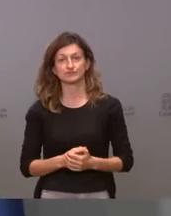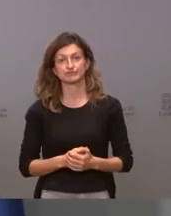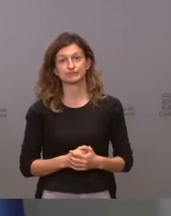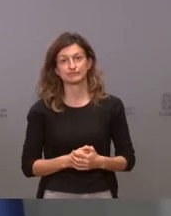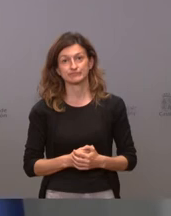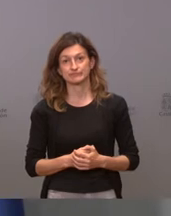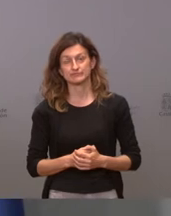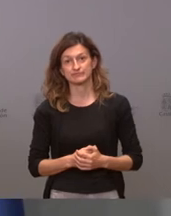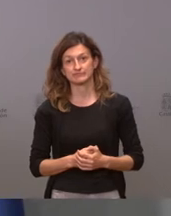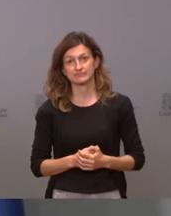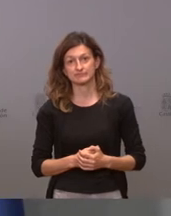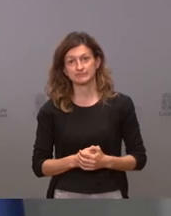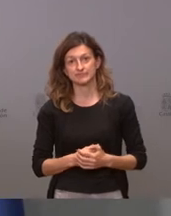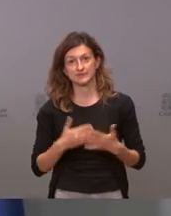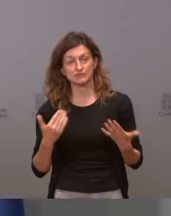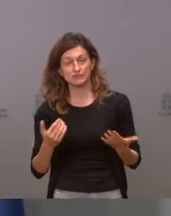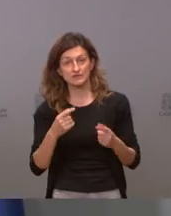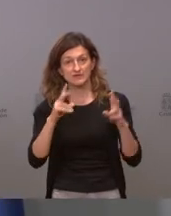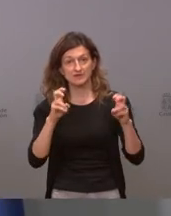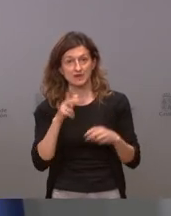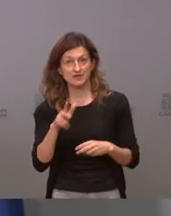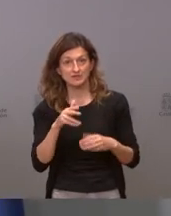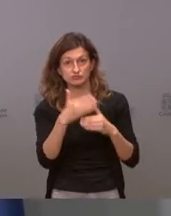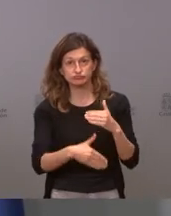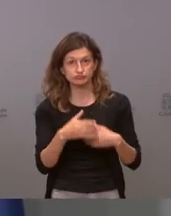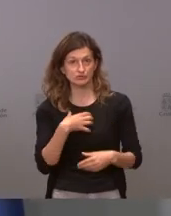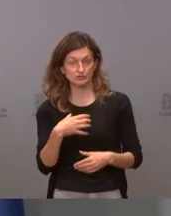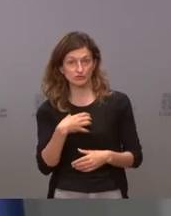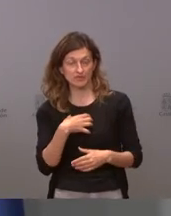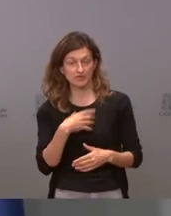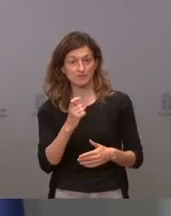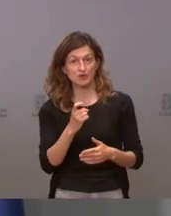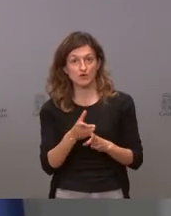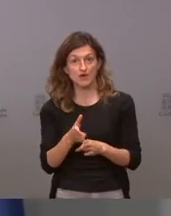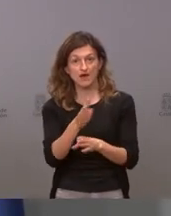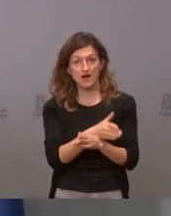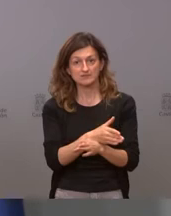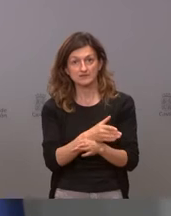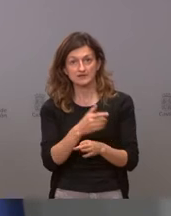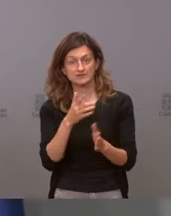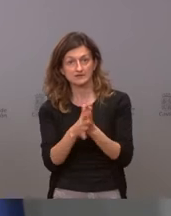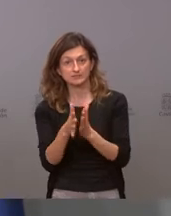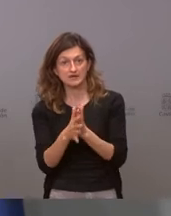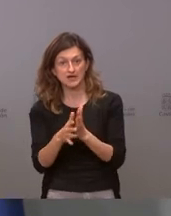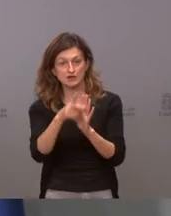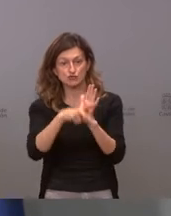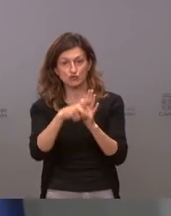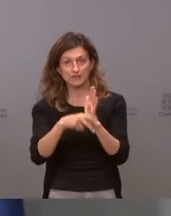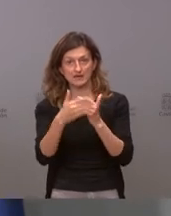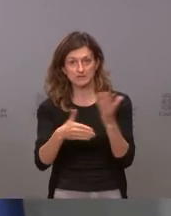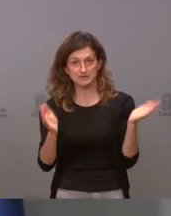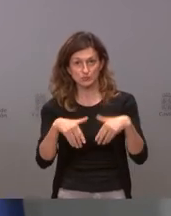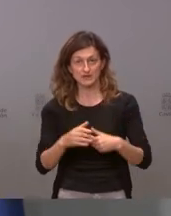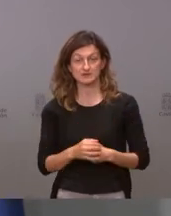y por tanto no se puede restringir ese derecho sin una limitación normativa cuando uno quiere tomar